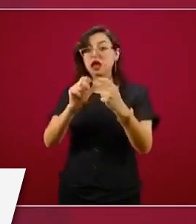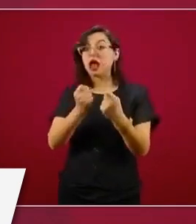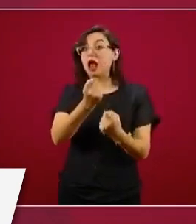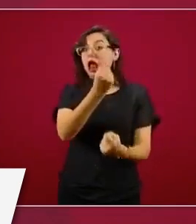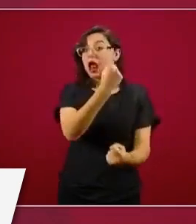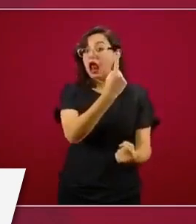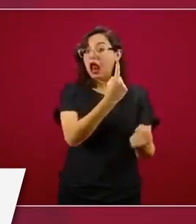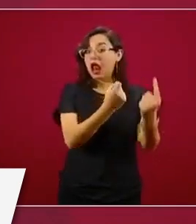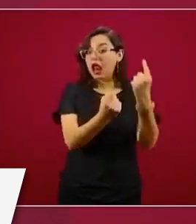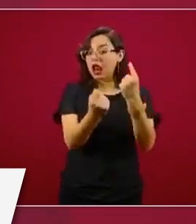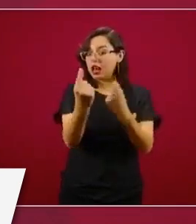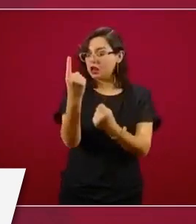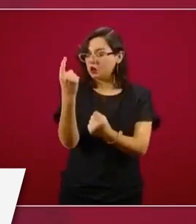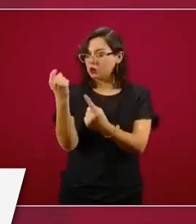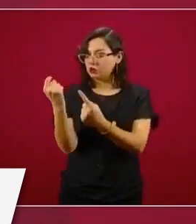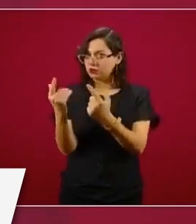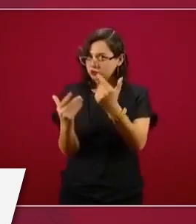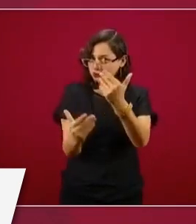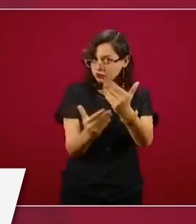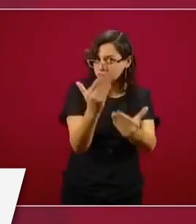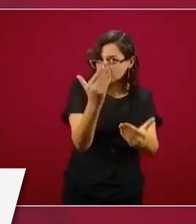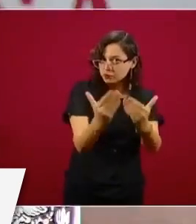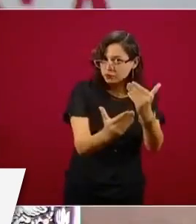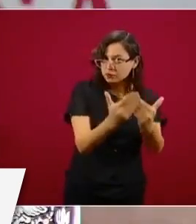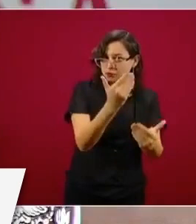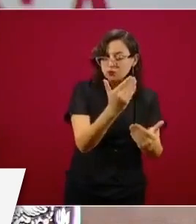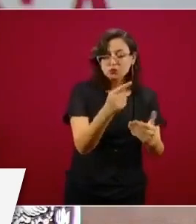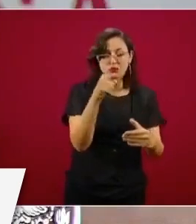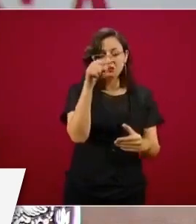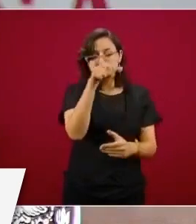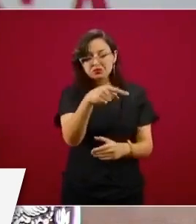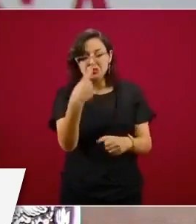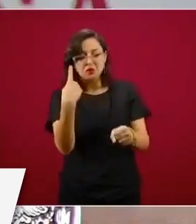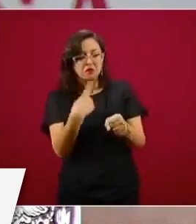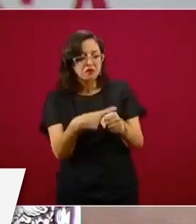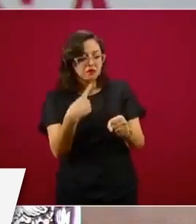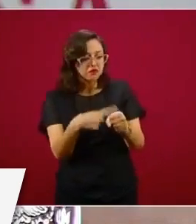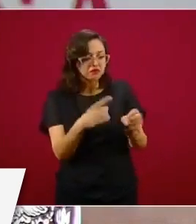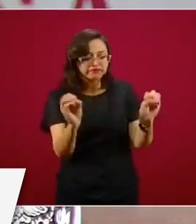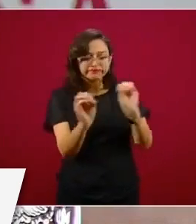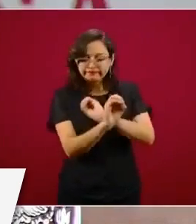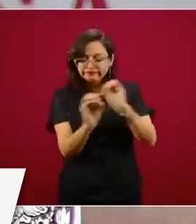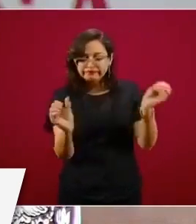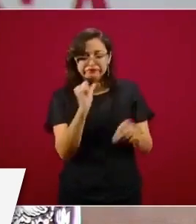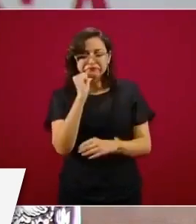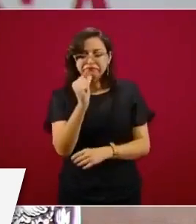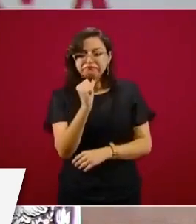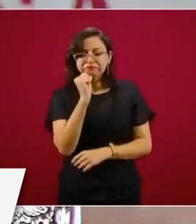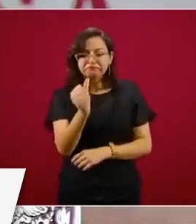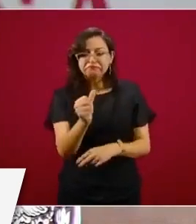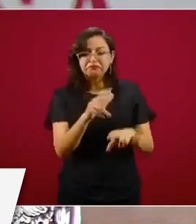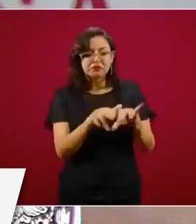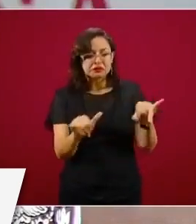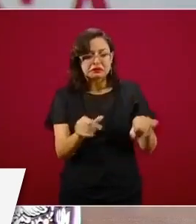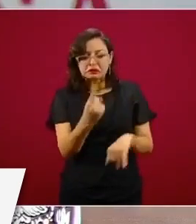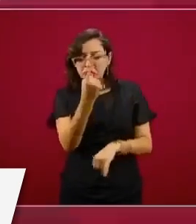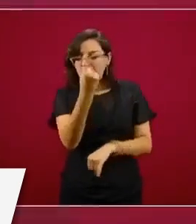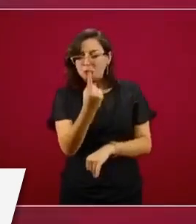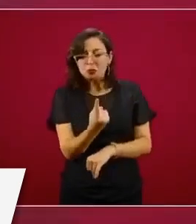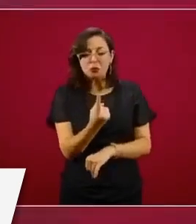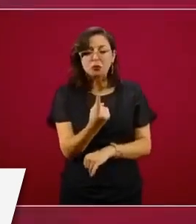acotadas, en donde no ha habido casos, hay